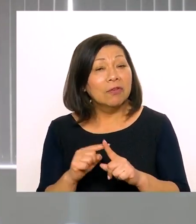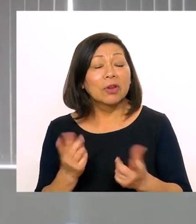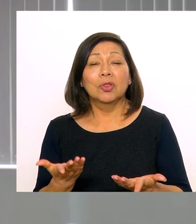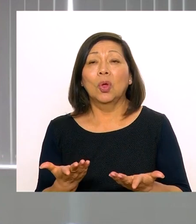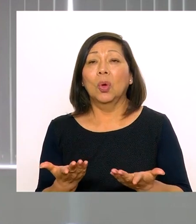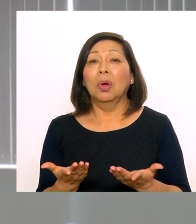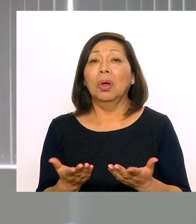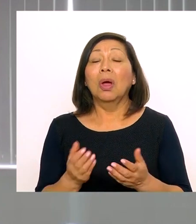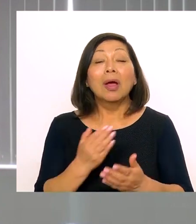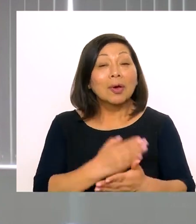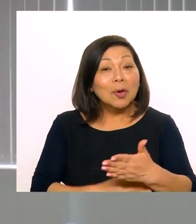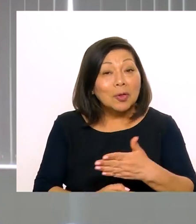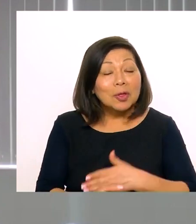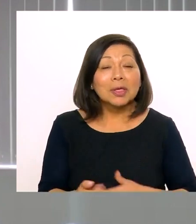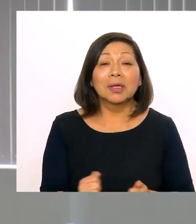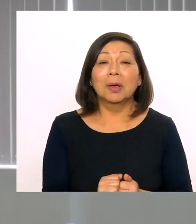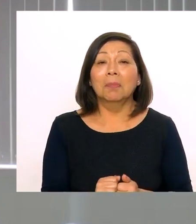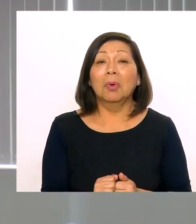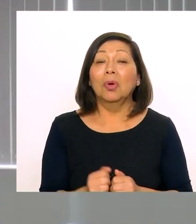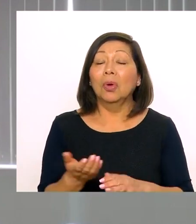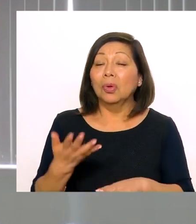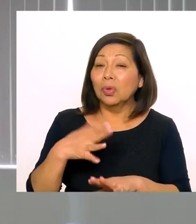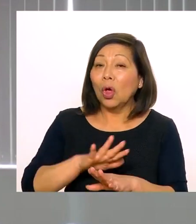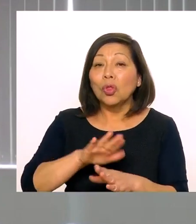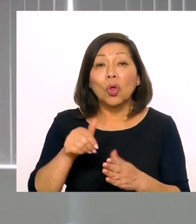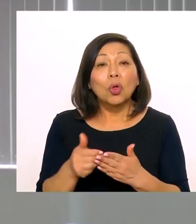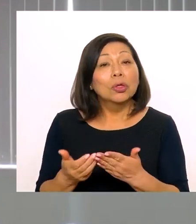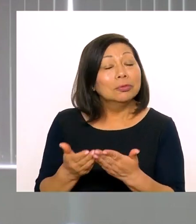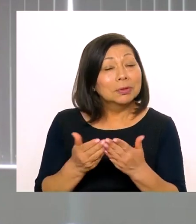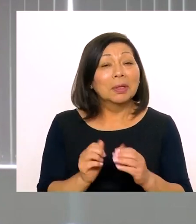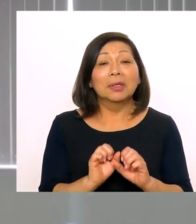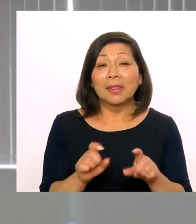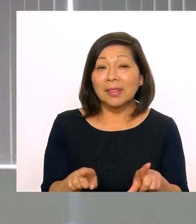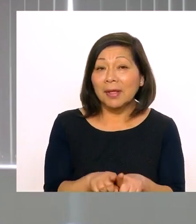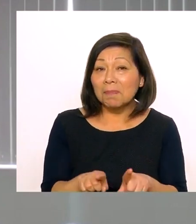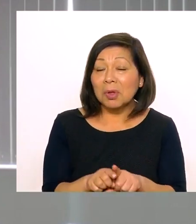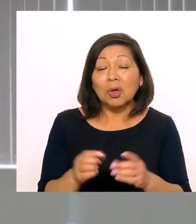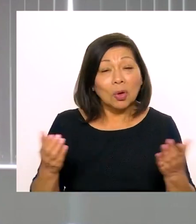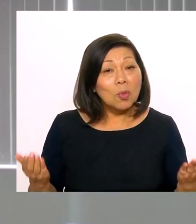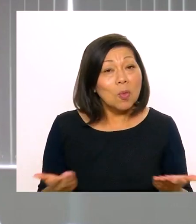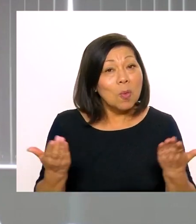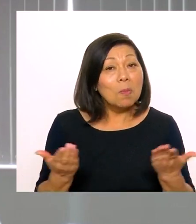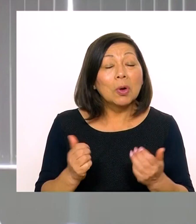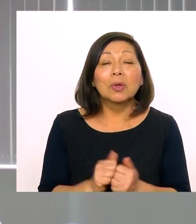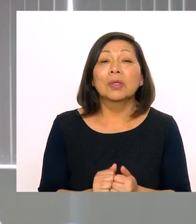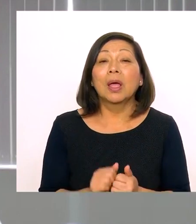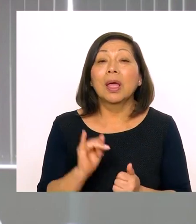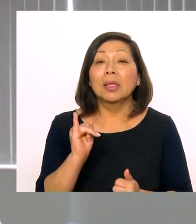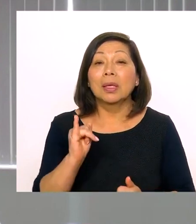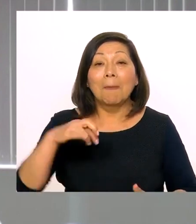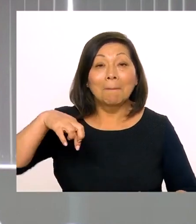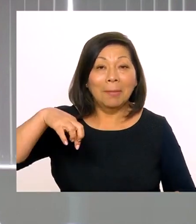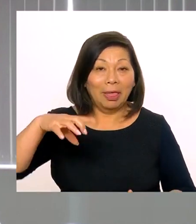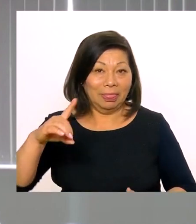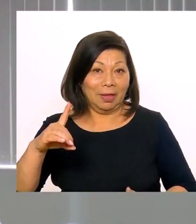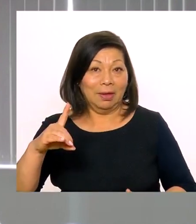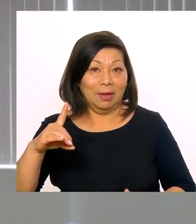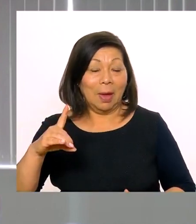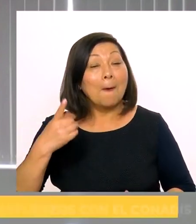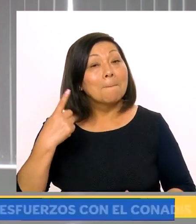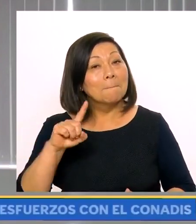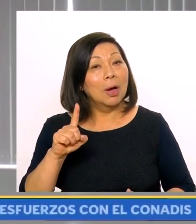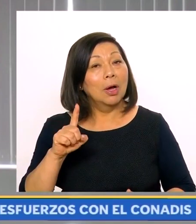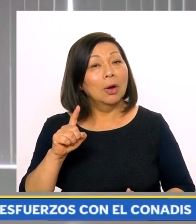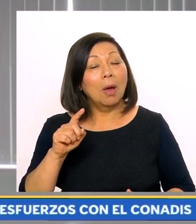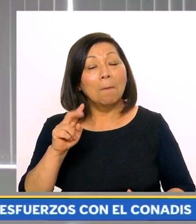También estamos viendo que las diversas organizaciones deportivas con discapacidad desarrollen todas estas escuelas y también cómo impulsamos